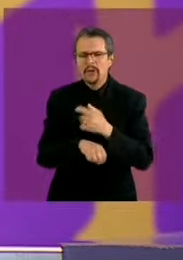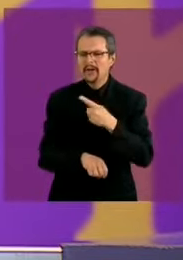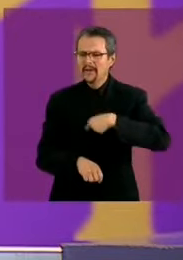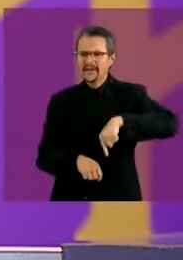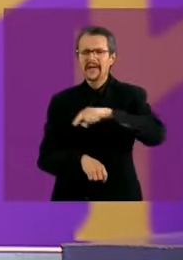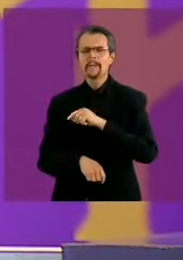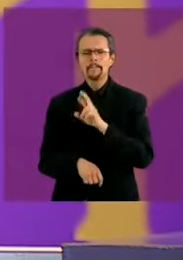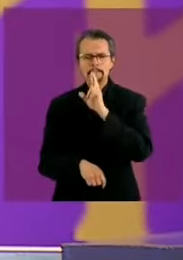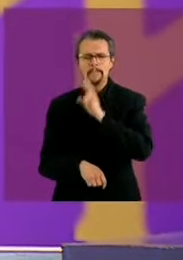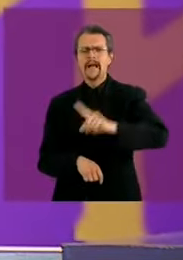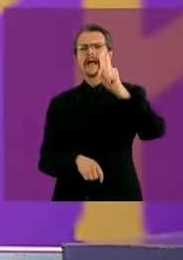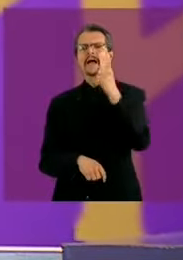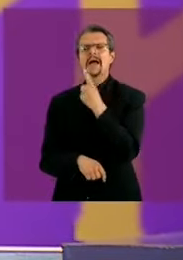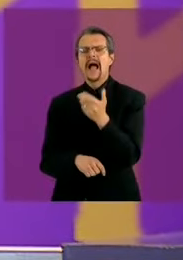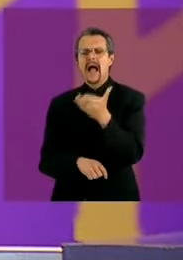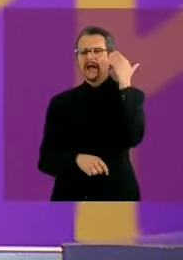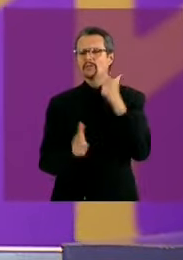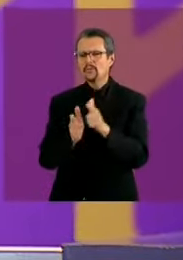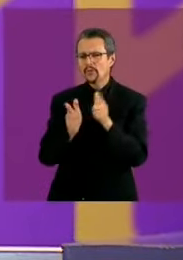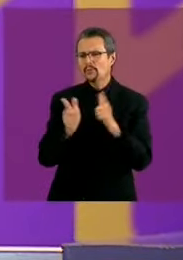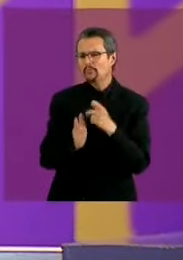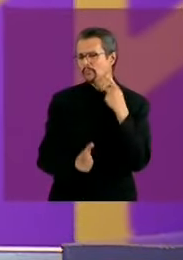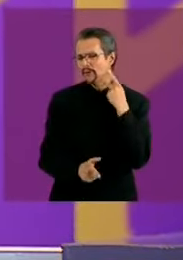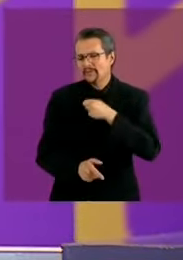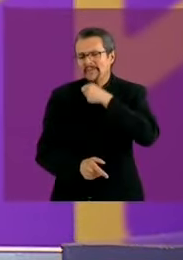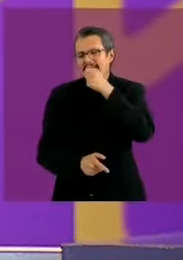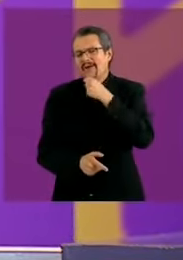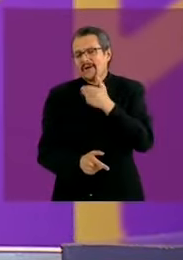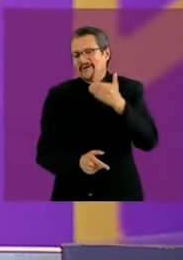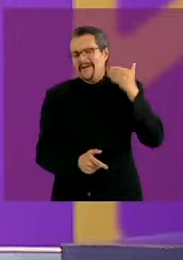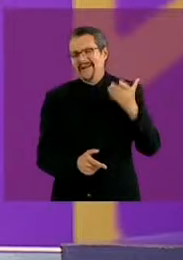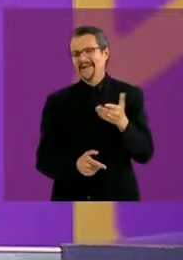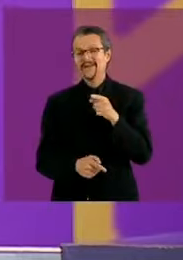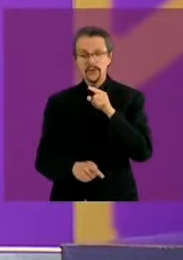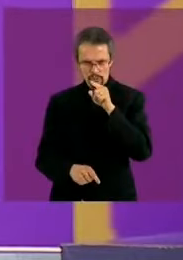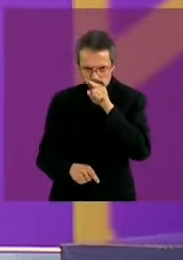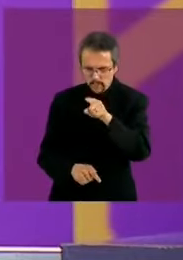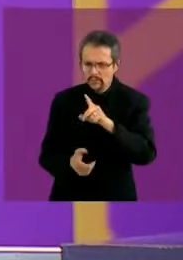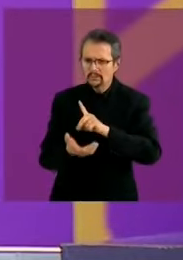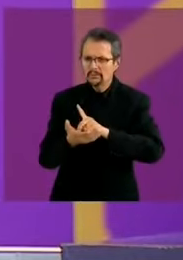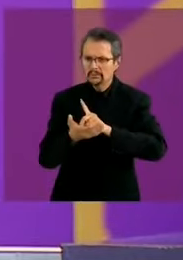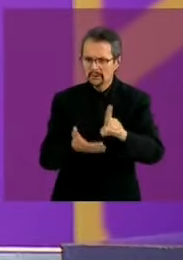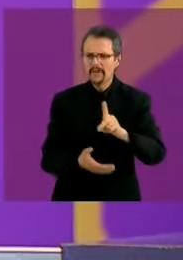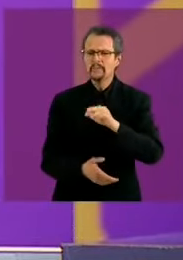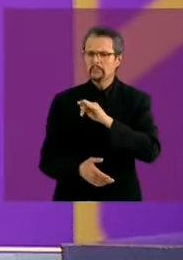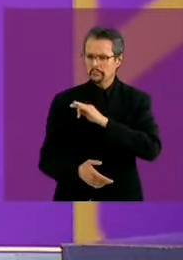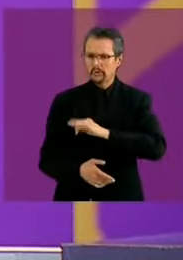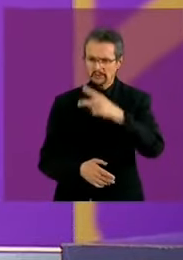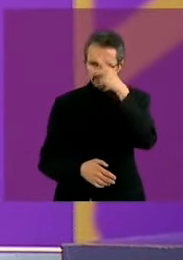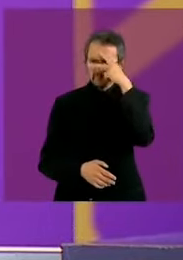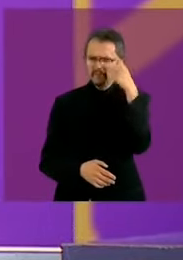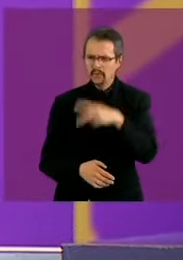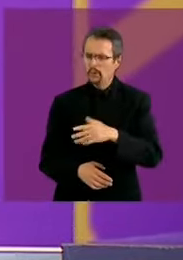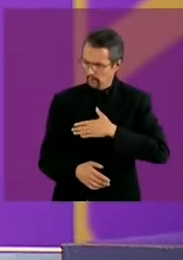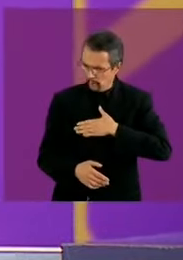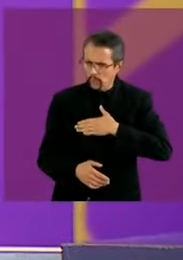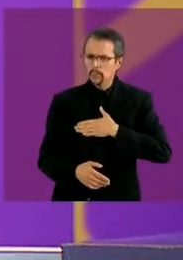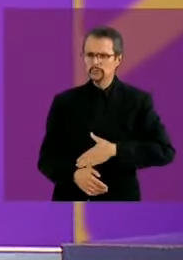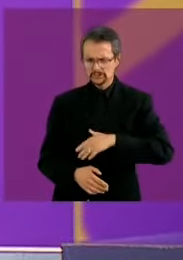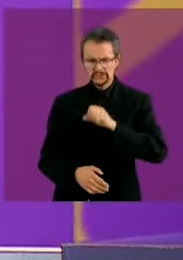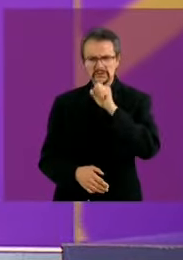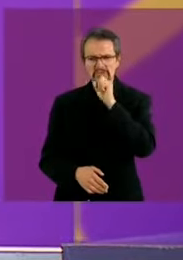presente que la vieja política representa porque tú tienes el derecho a aspirar a un México más justo más próspero y con